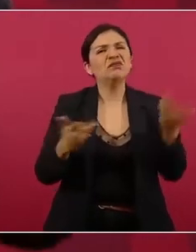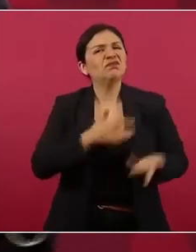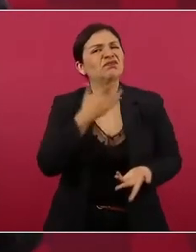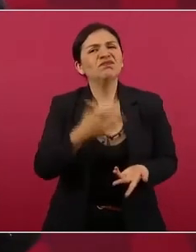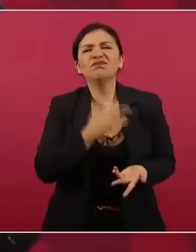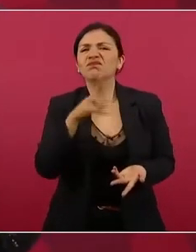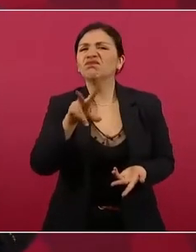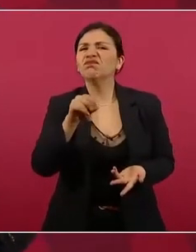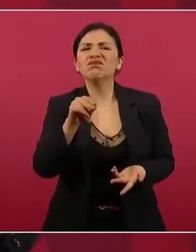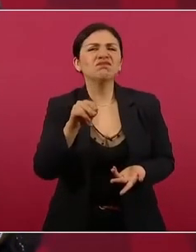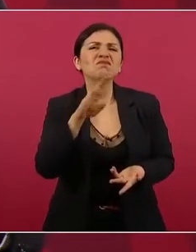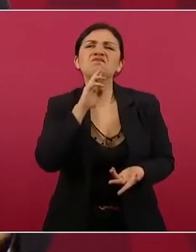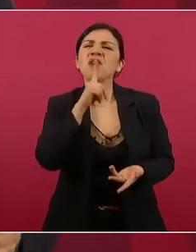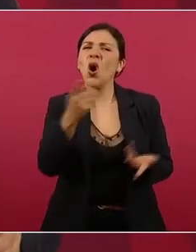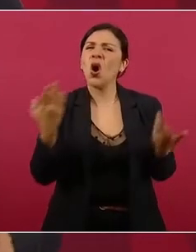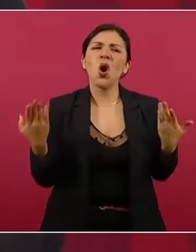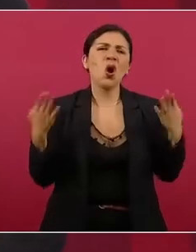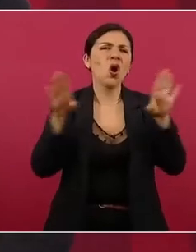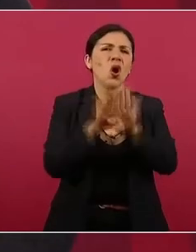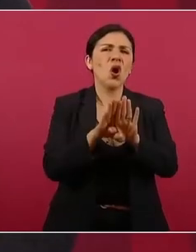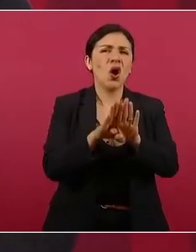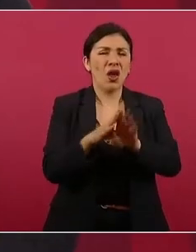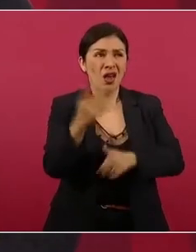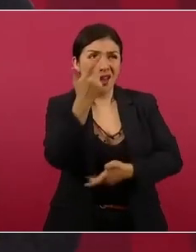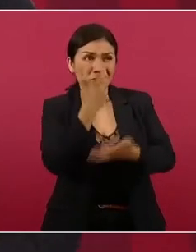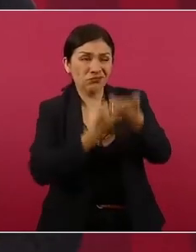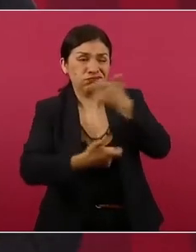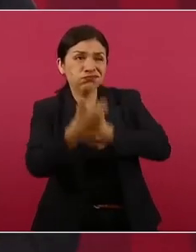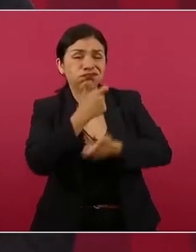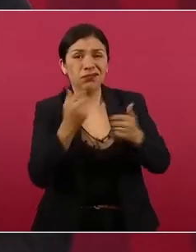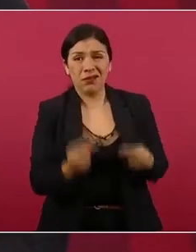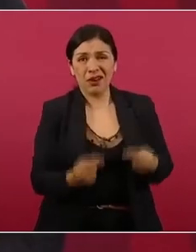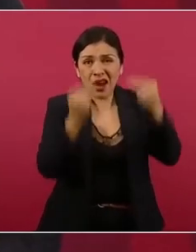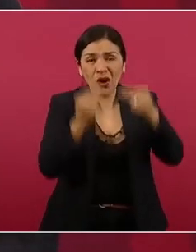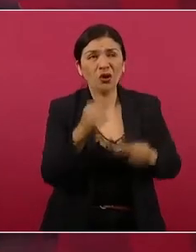quería cerrar la economía en Estados Unidos.